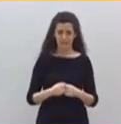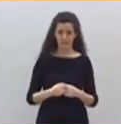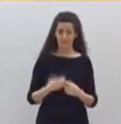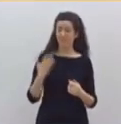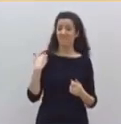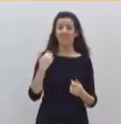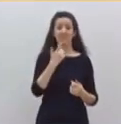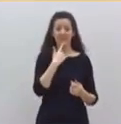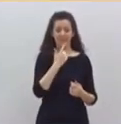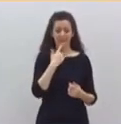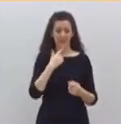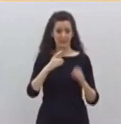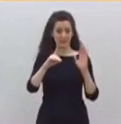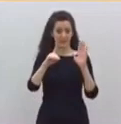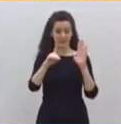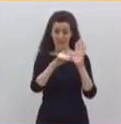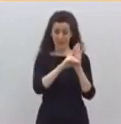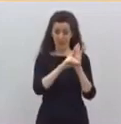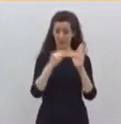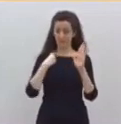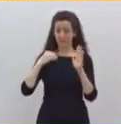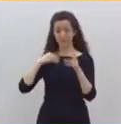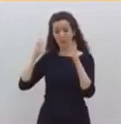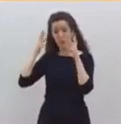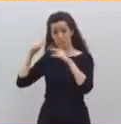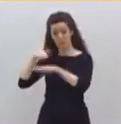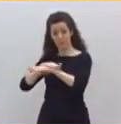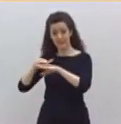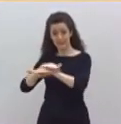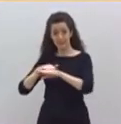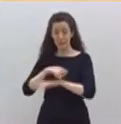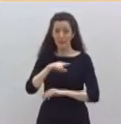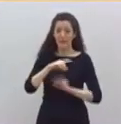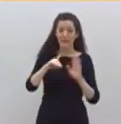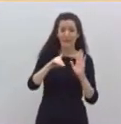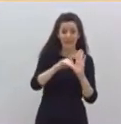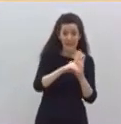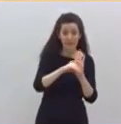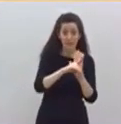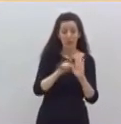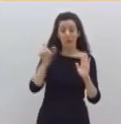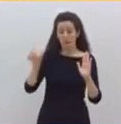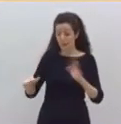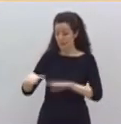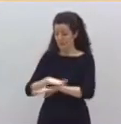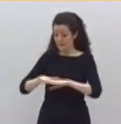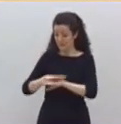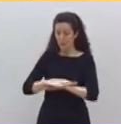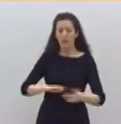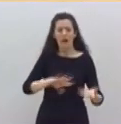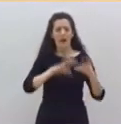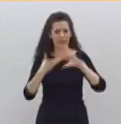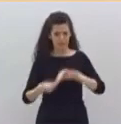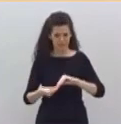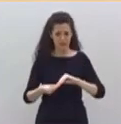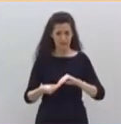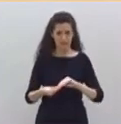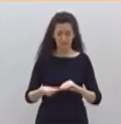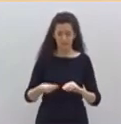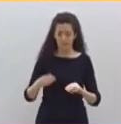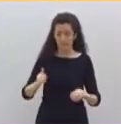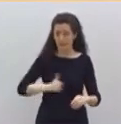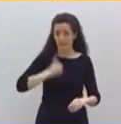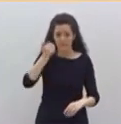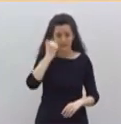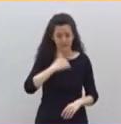decreto de un consejo de ministros va a ser adaptado por un ministro en pleno fin de semana con una orden ministerial? ¿Usted